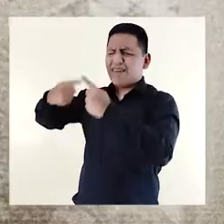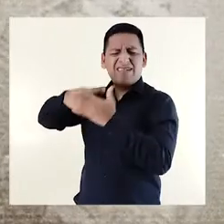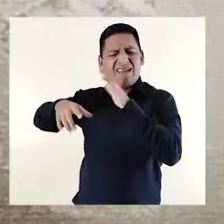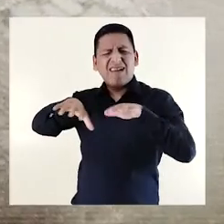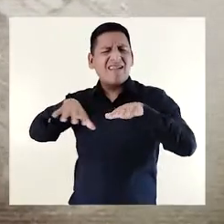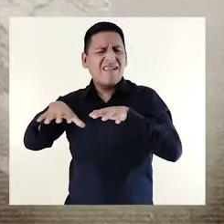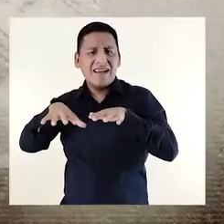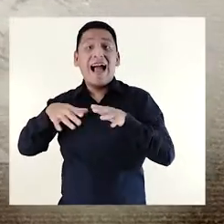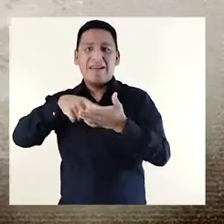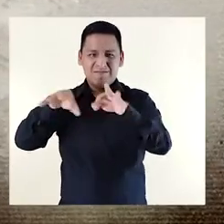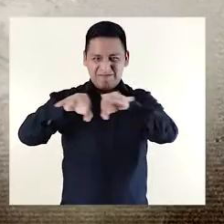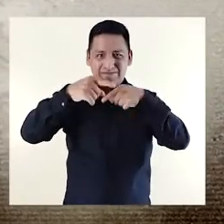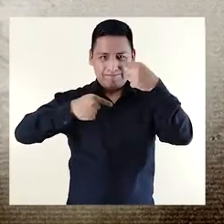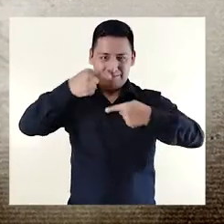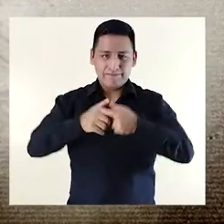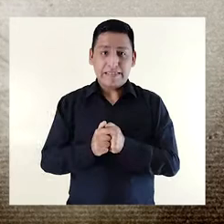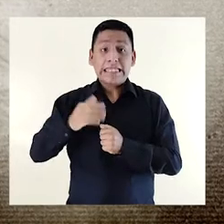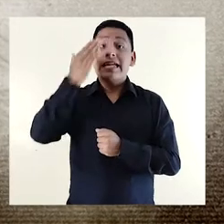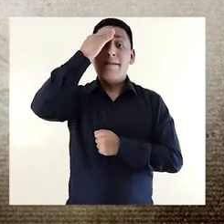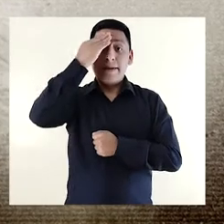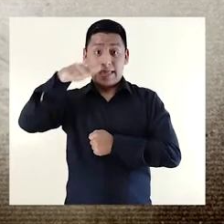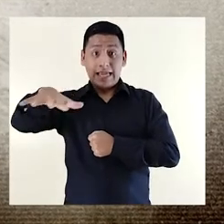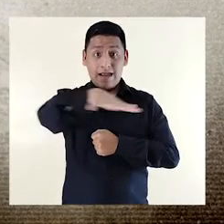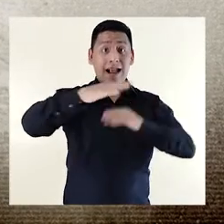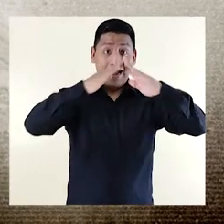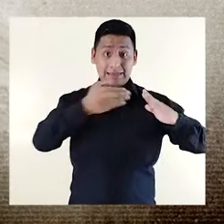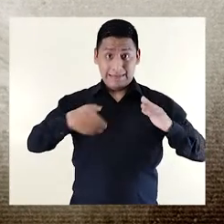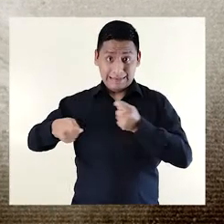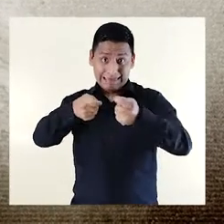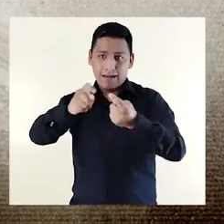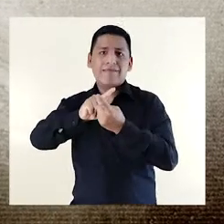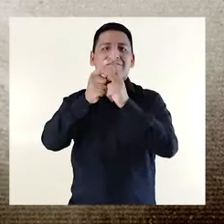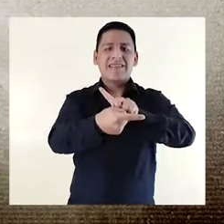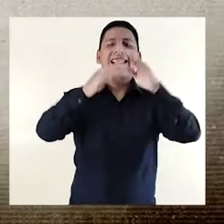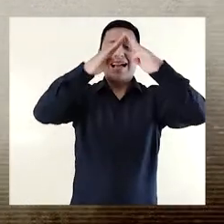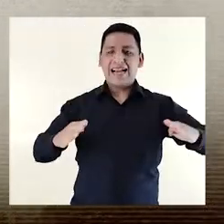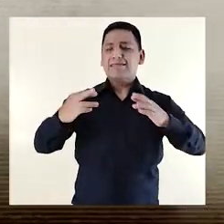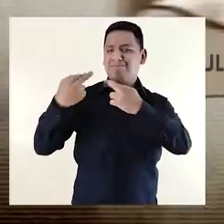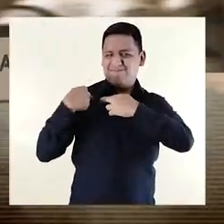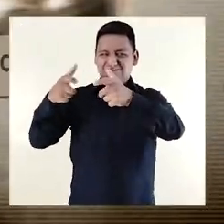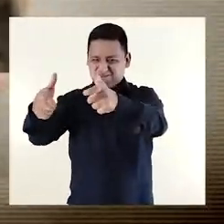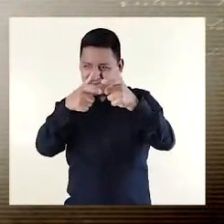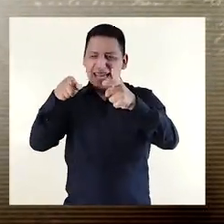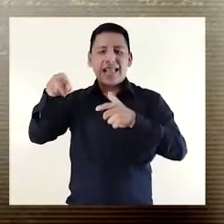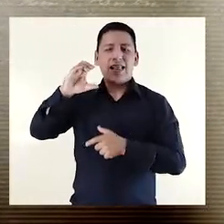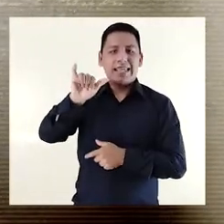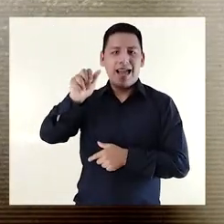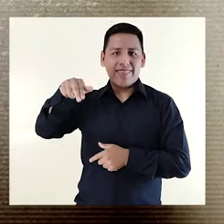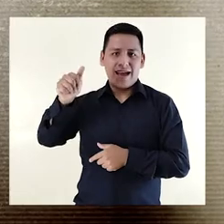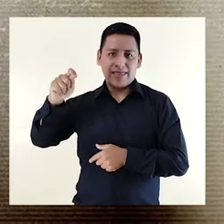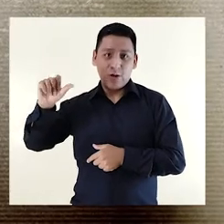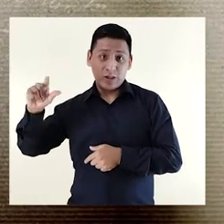de esa fundación en la plaza. Se tiene entendido que donde hoy está Palacio era la residencia o sede administrativa del curaca